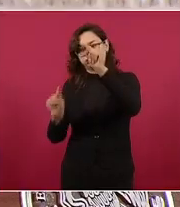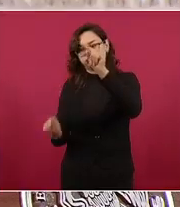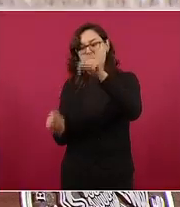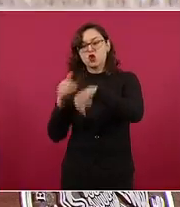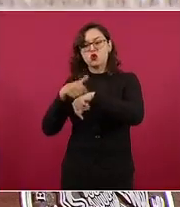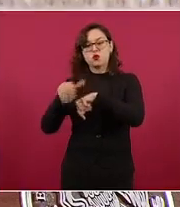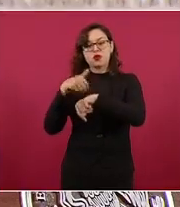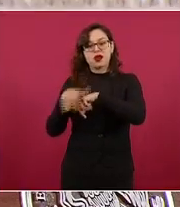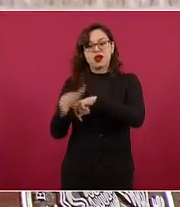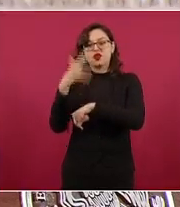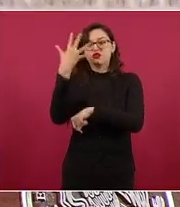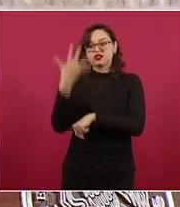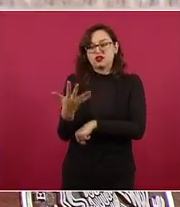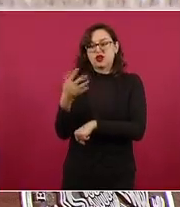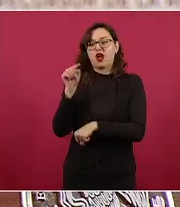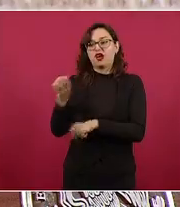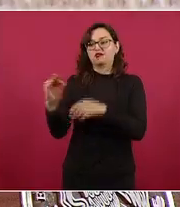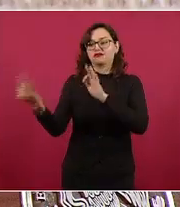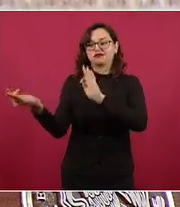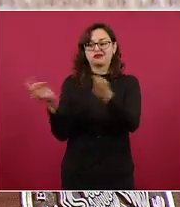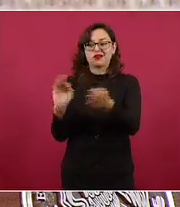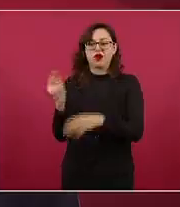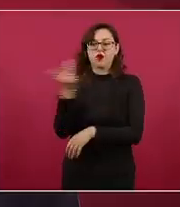de más plusvalía